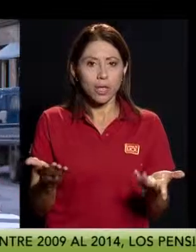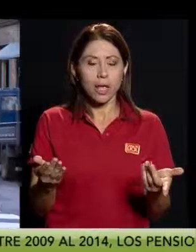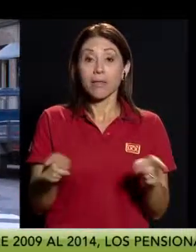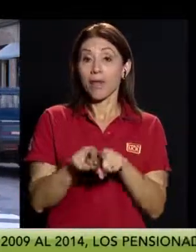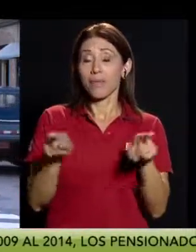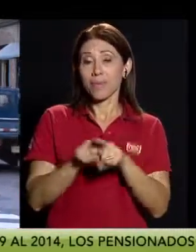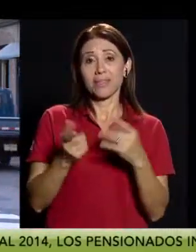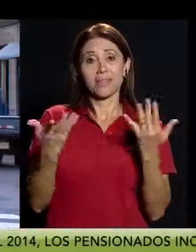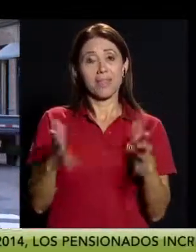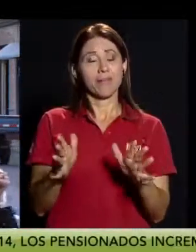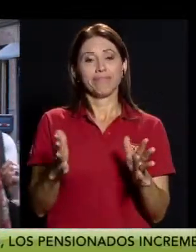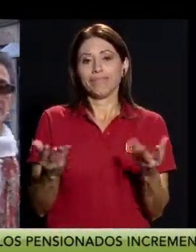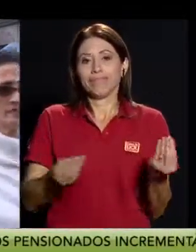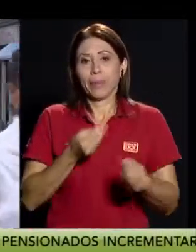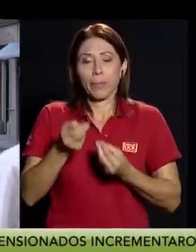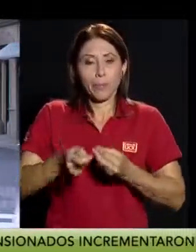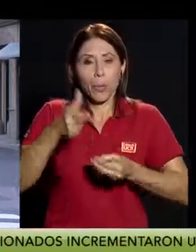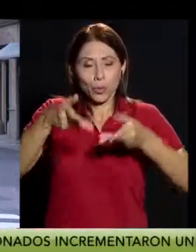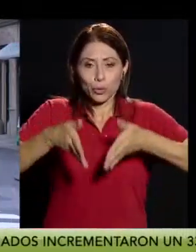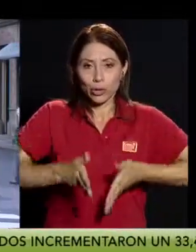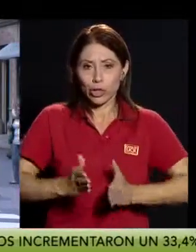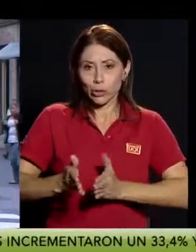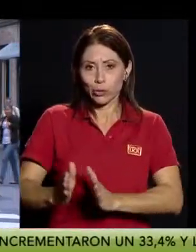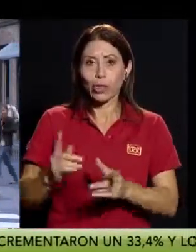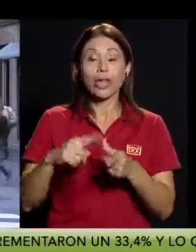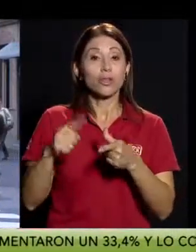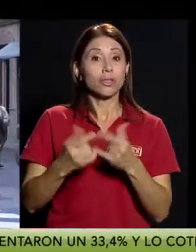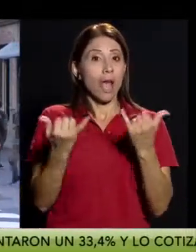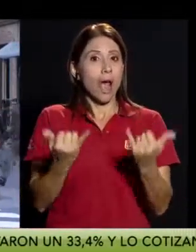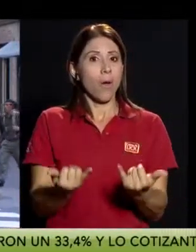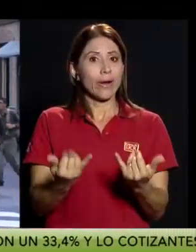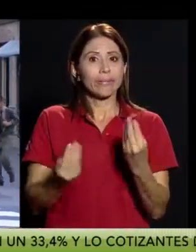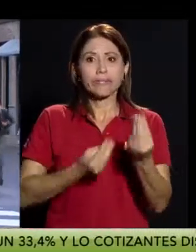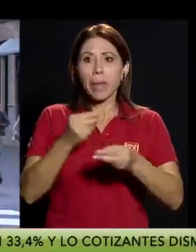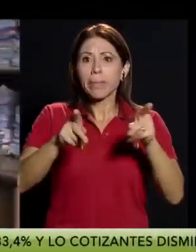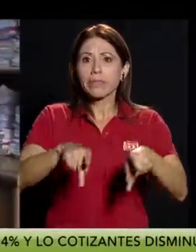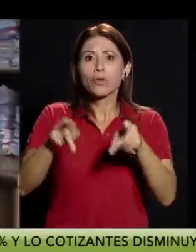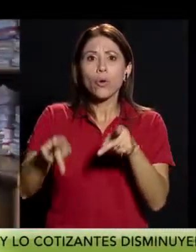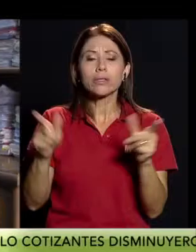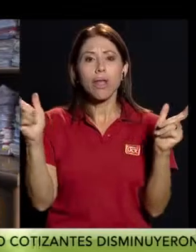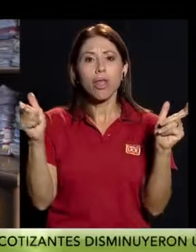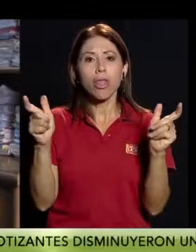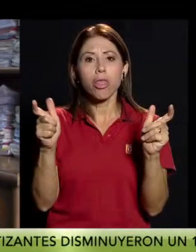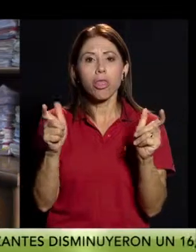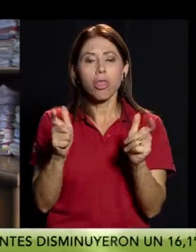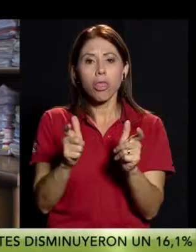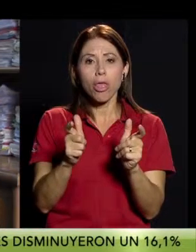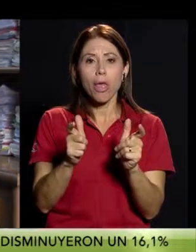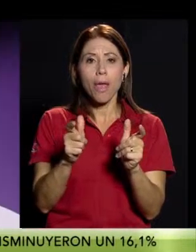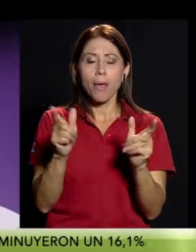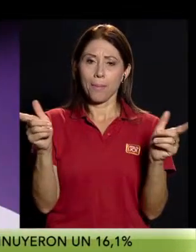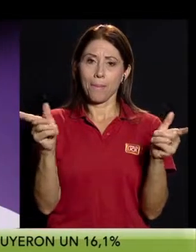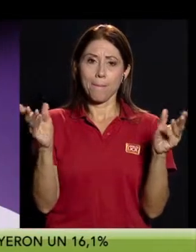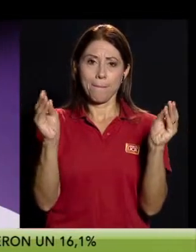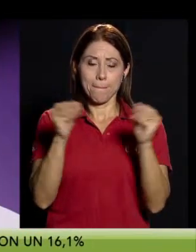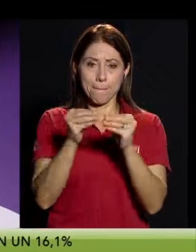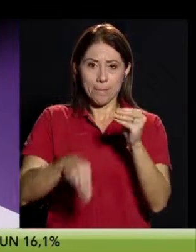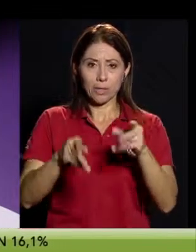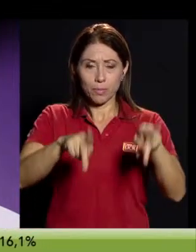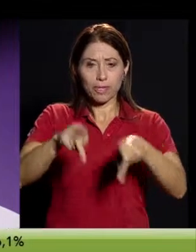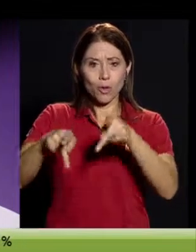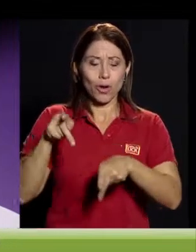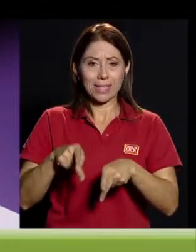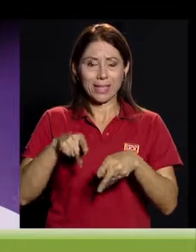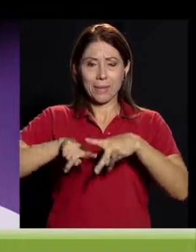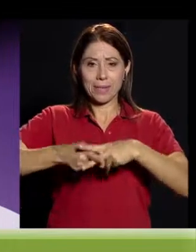incluso está descendiendo ya en menos de dos. Entonces esto hace que nosotros tengamos cada vez menos cotizantes que van ingresando al sistema. Así se